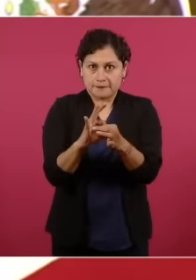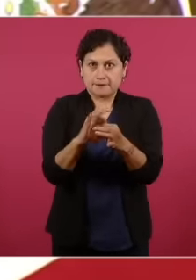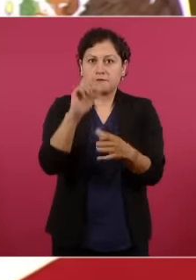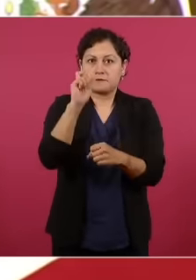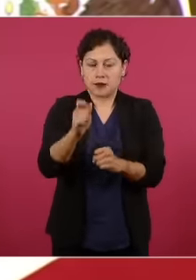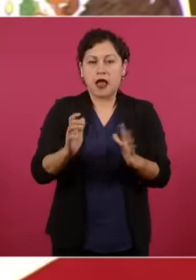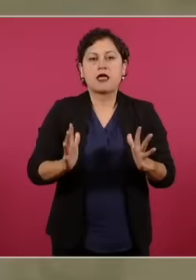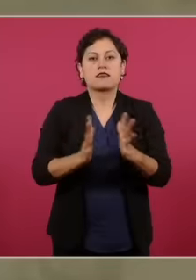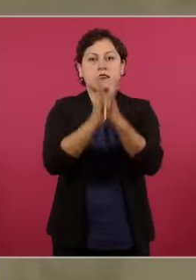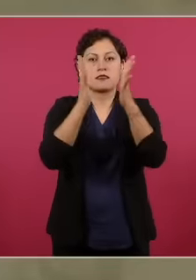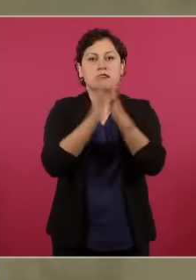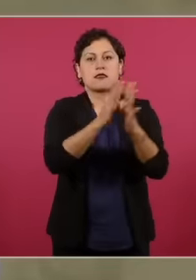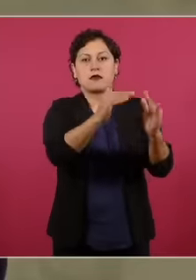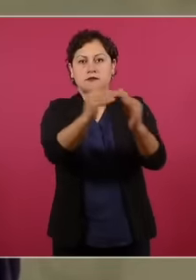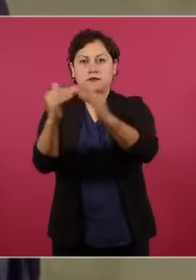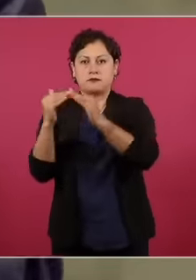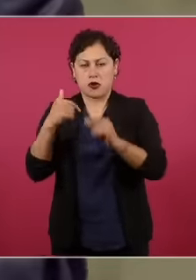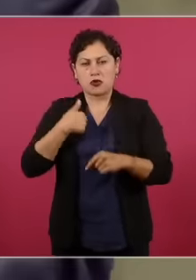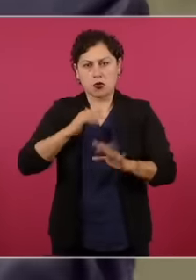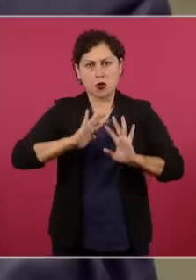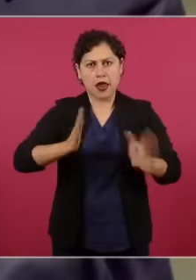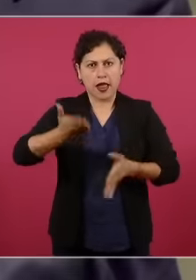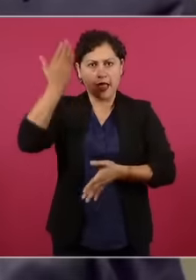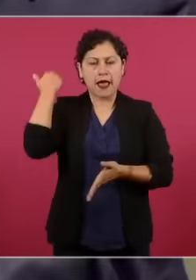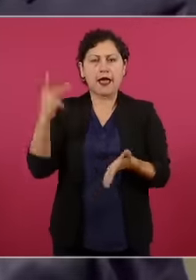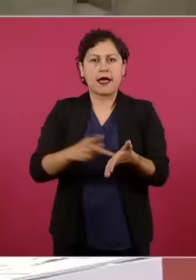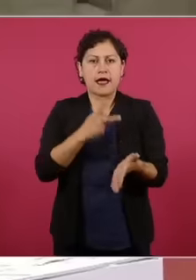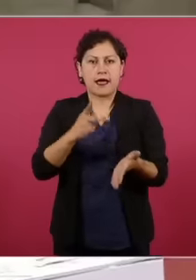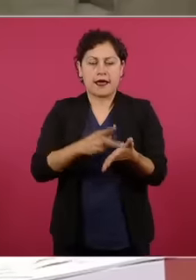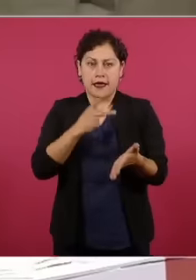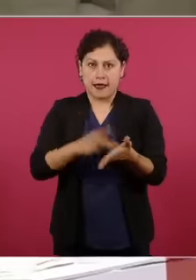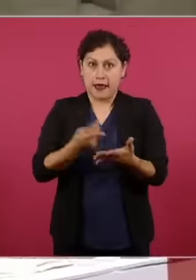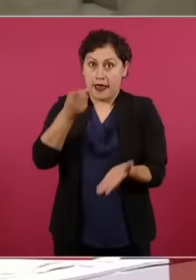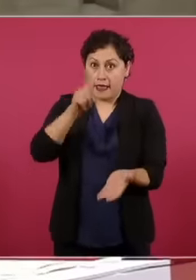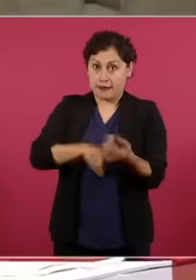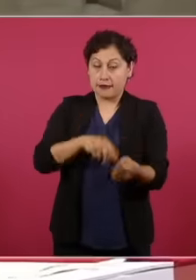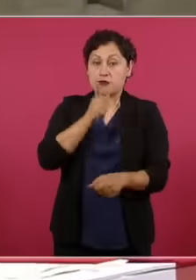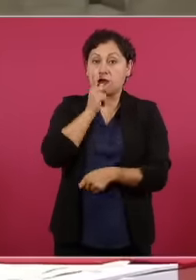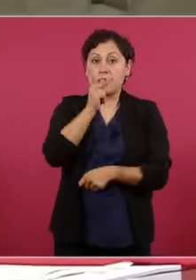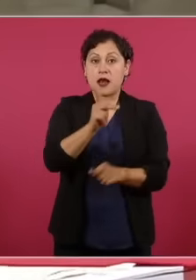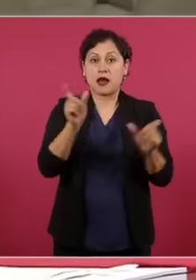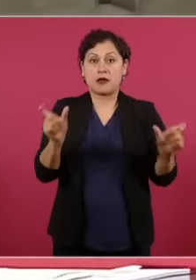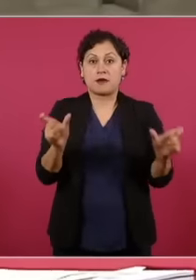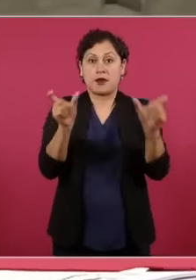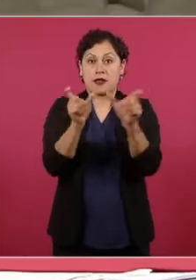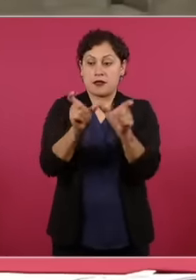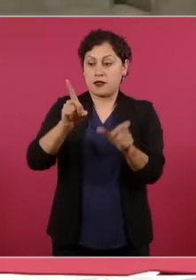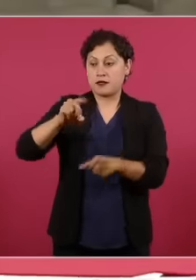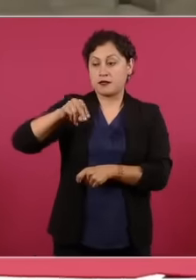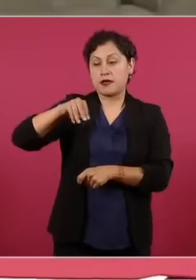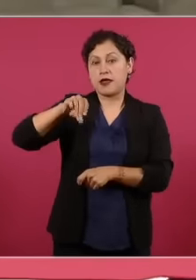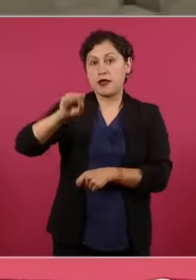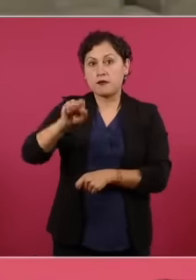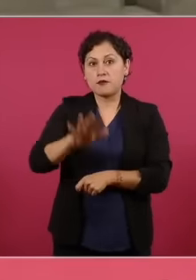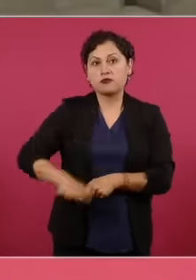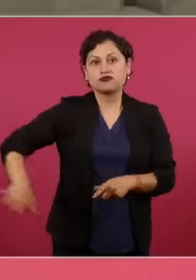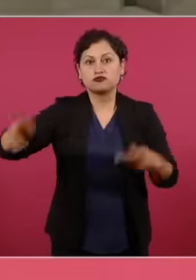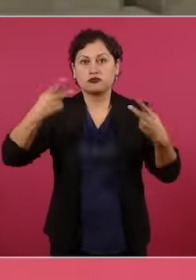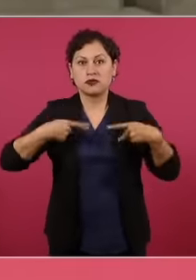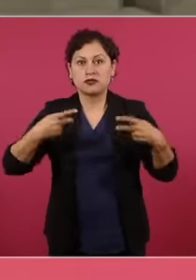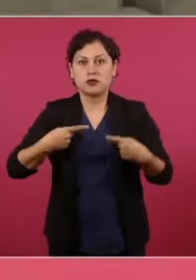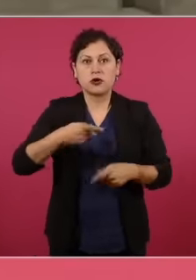Varias veces Se compone De dos partes Demos Es pueblo Kratos Es poder